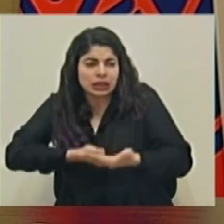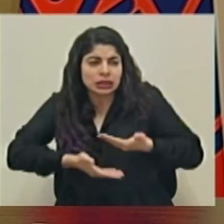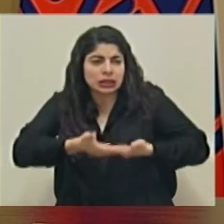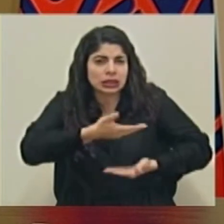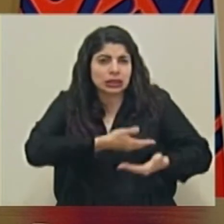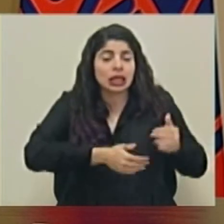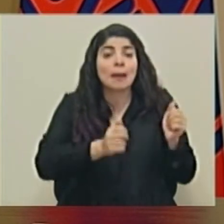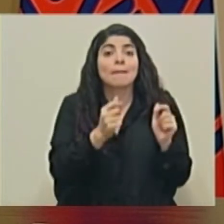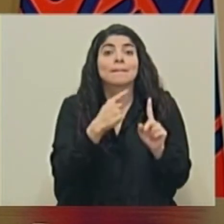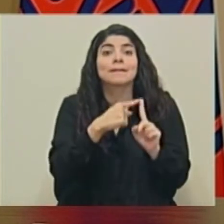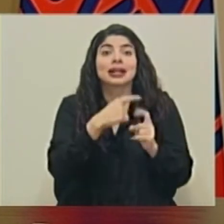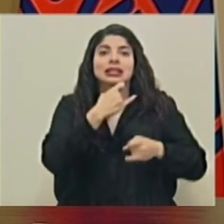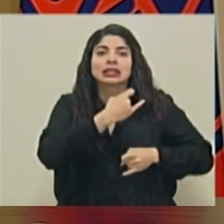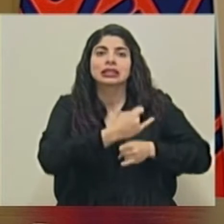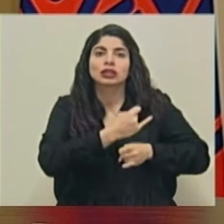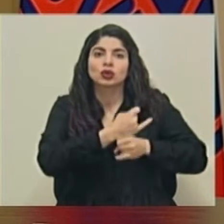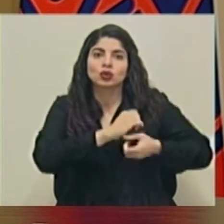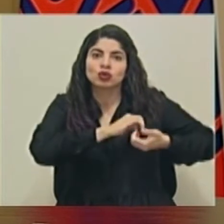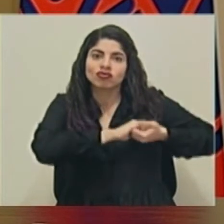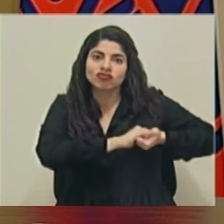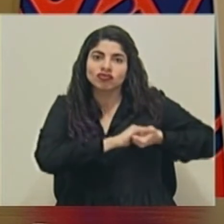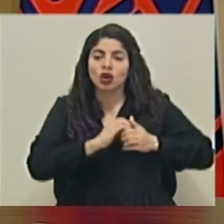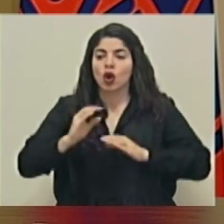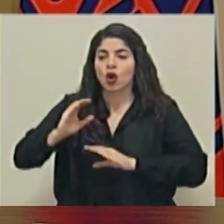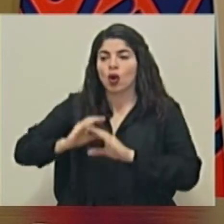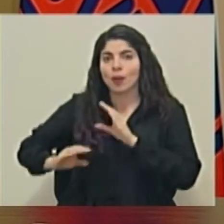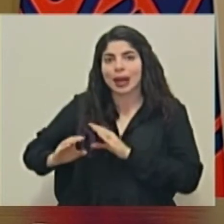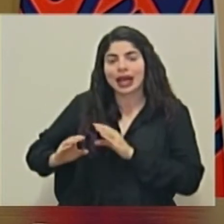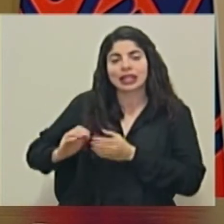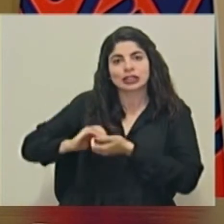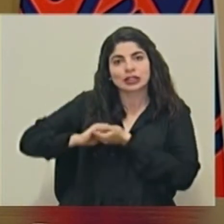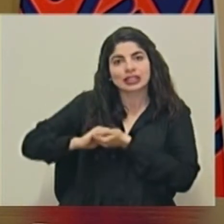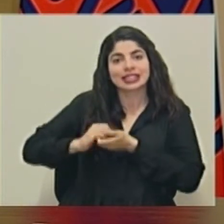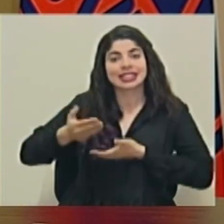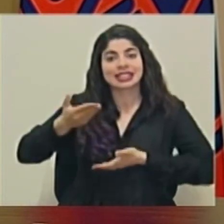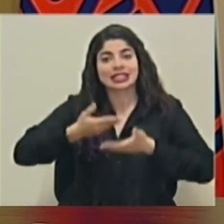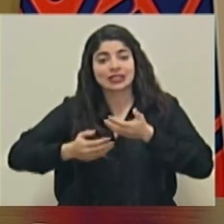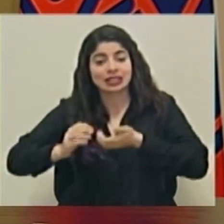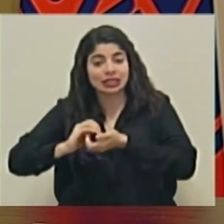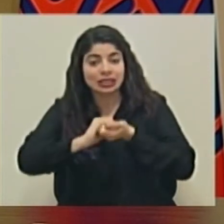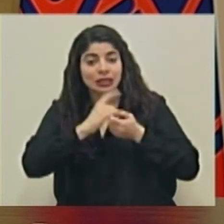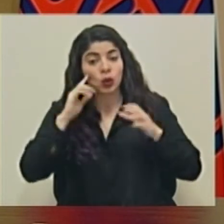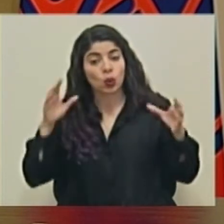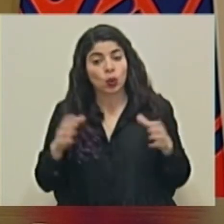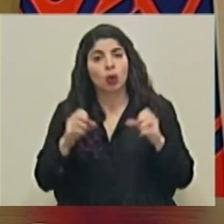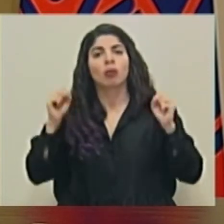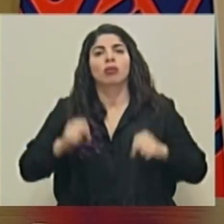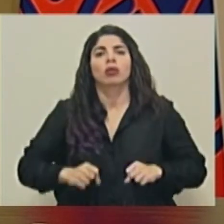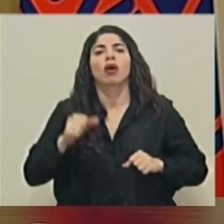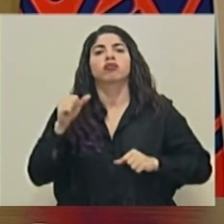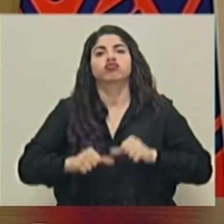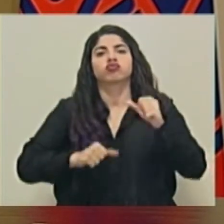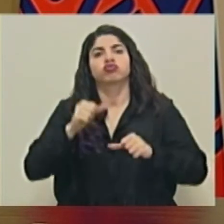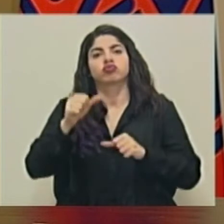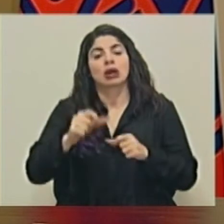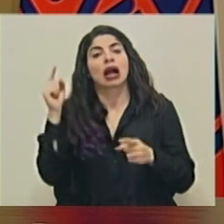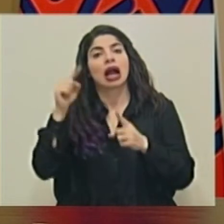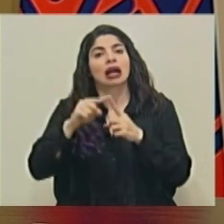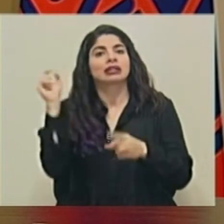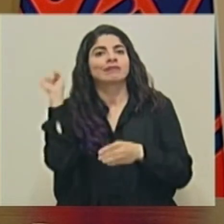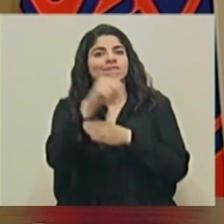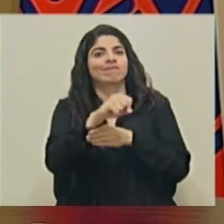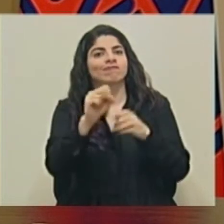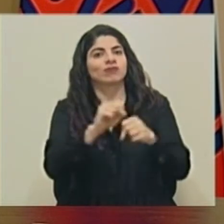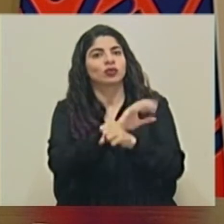la mano de las instituciones, el comercio, los servicios, para que podamos salir adelante y ganar la batalla